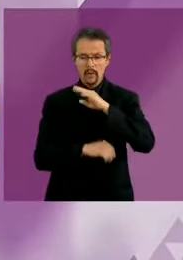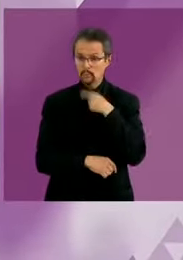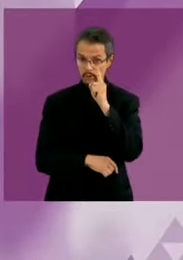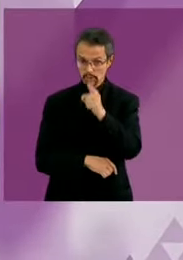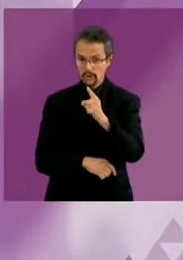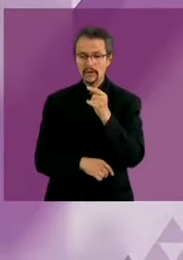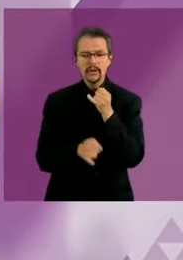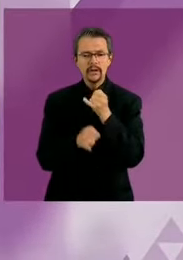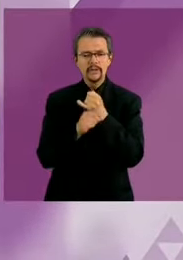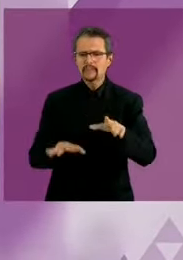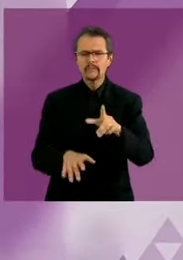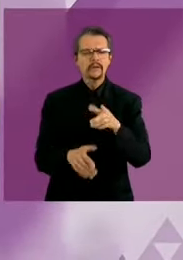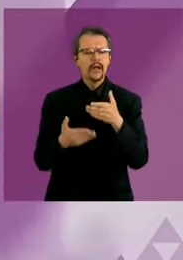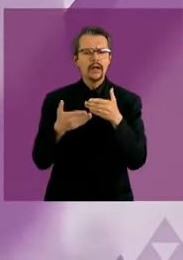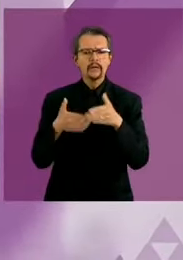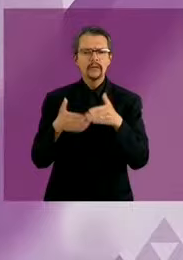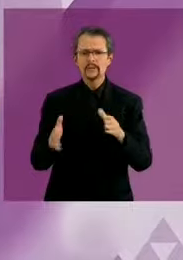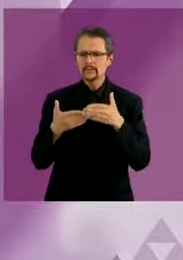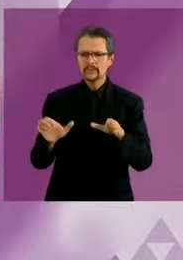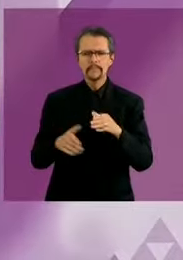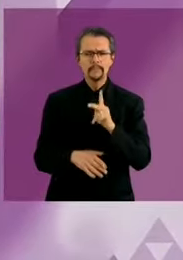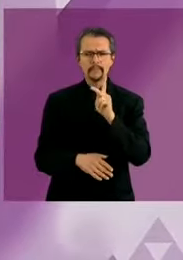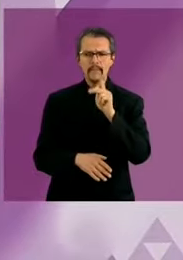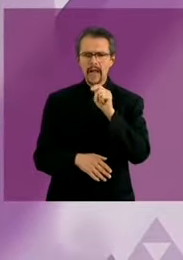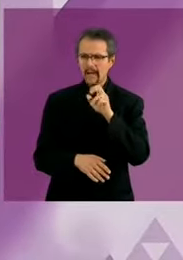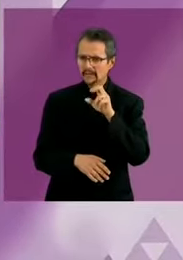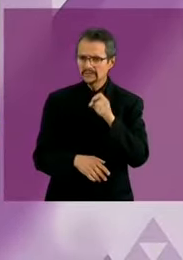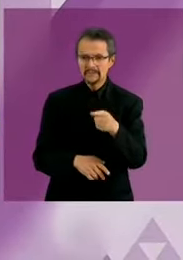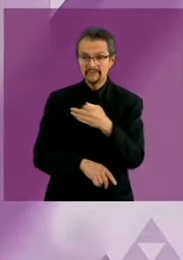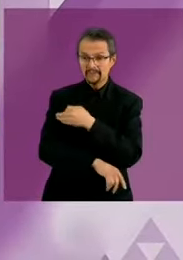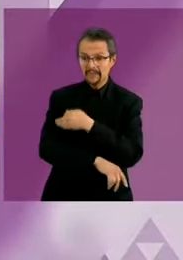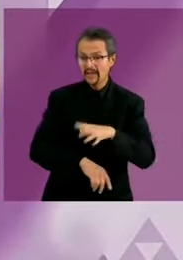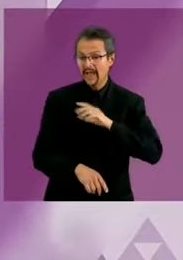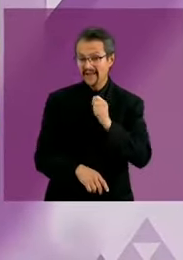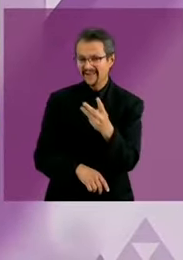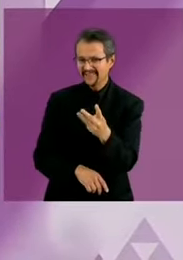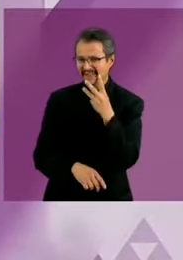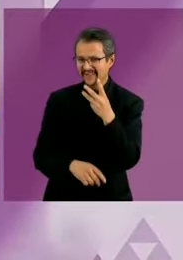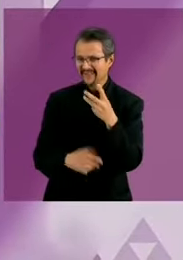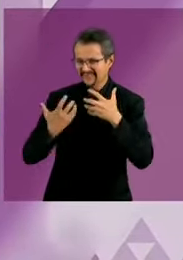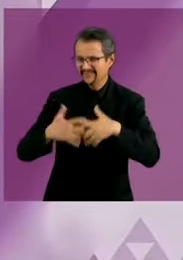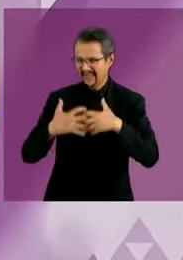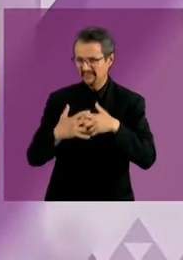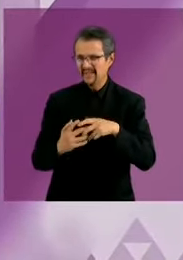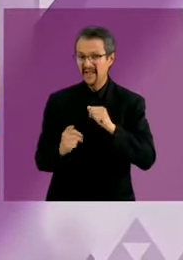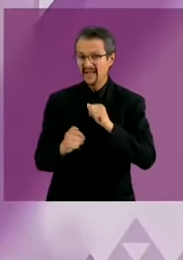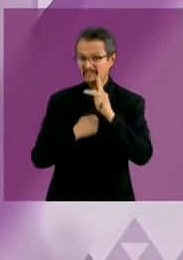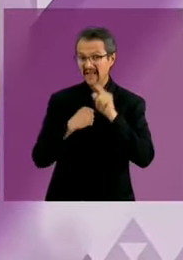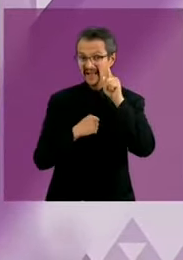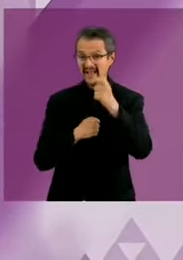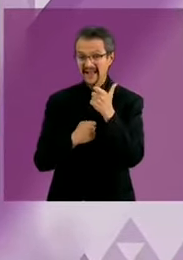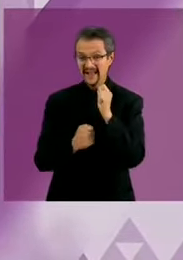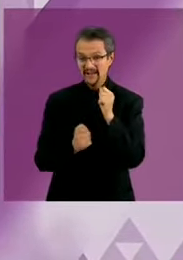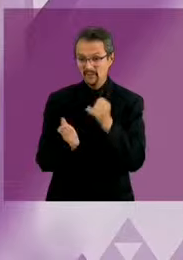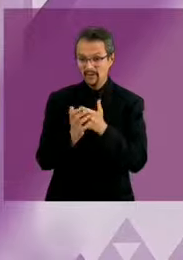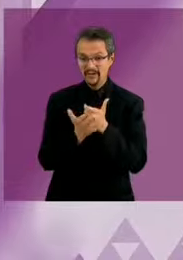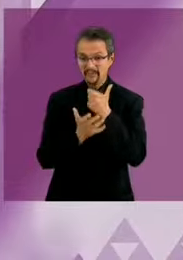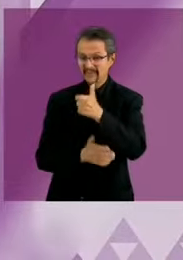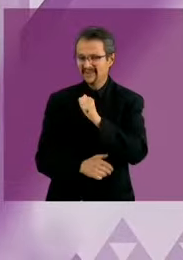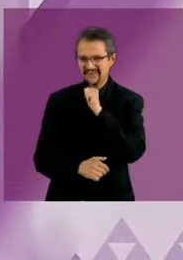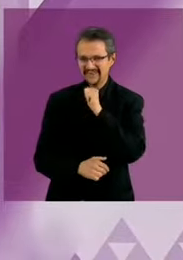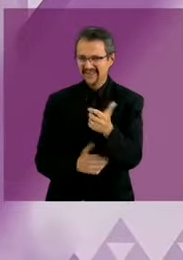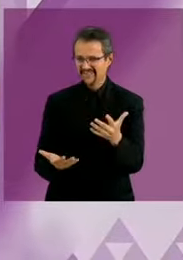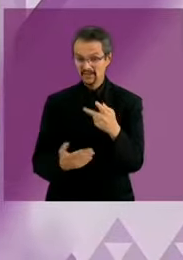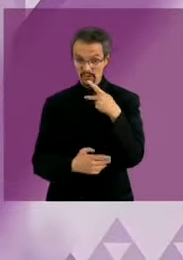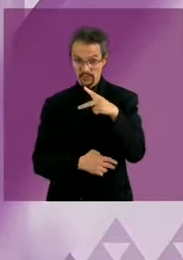los Panama Papers donde tu familia no tiene una, sino tres empresas en paraísos fiscales para evadir impuestos. El abogado que utilizó